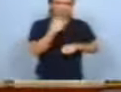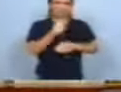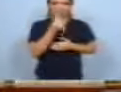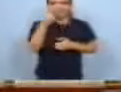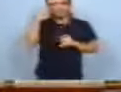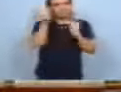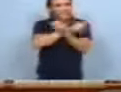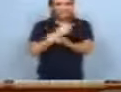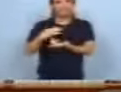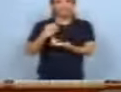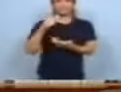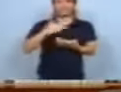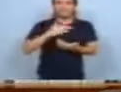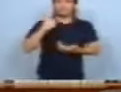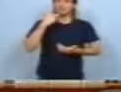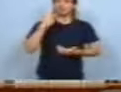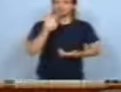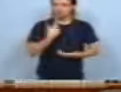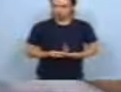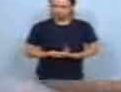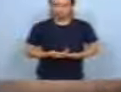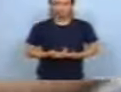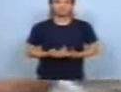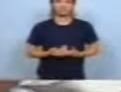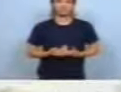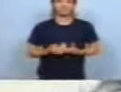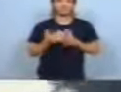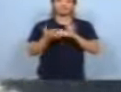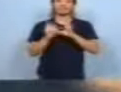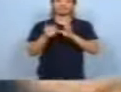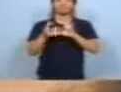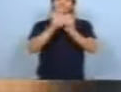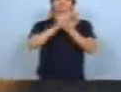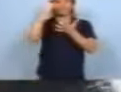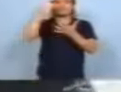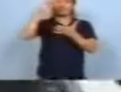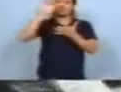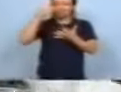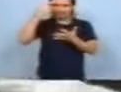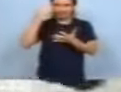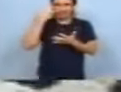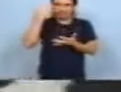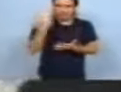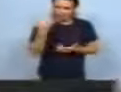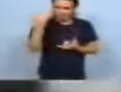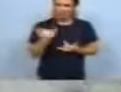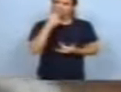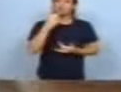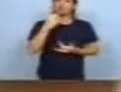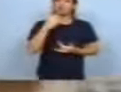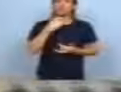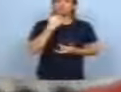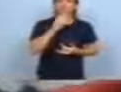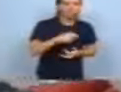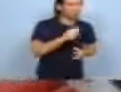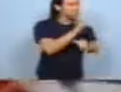Cambia en todo, para mí y para mis hijos. El aspecto de saber que ya tenés los chicos con cada